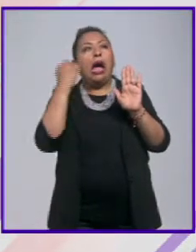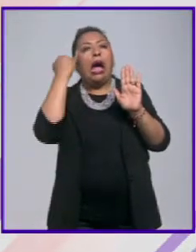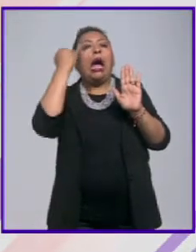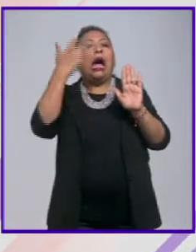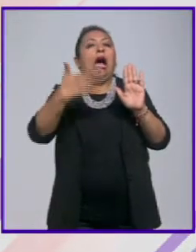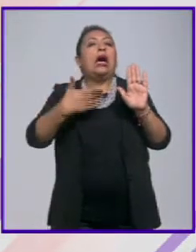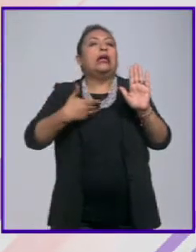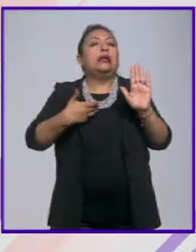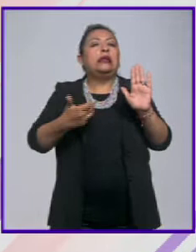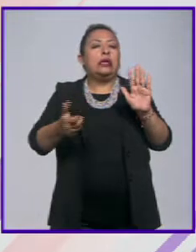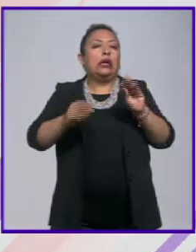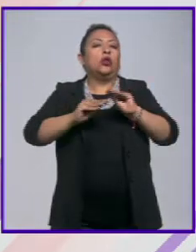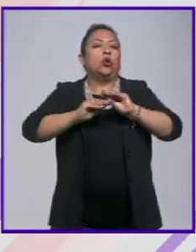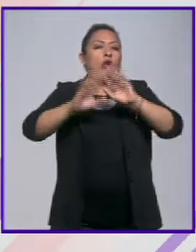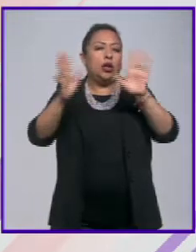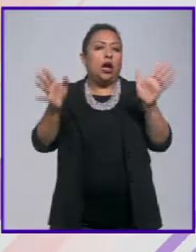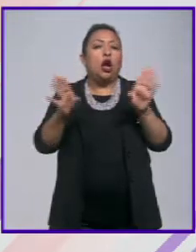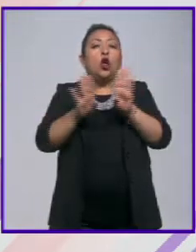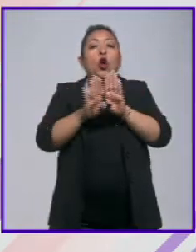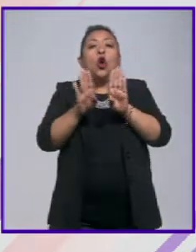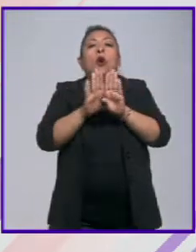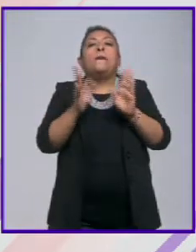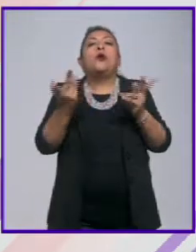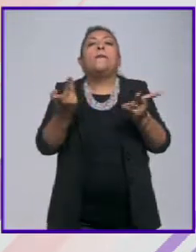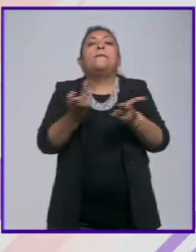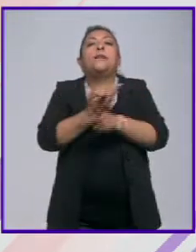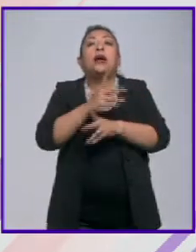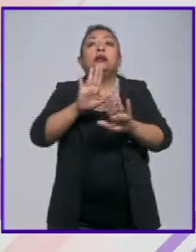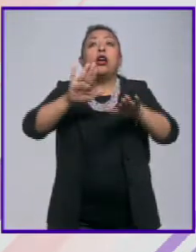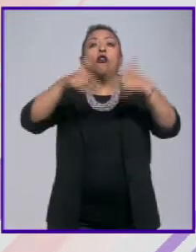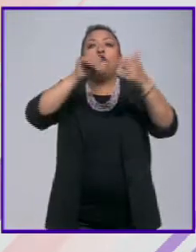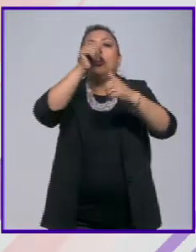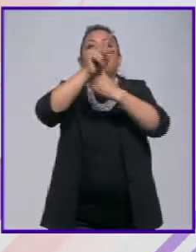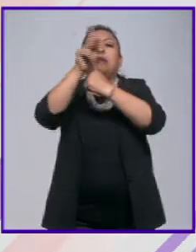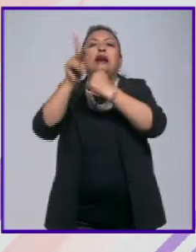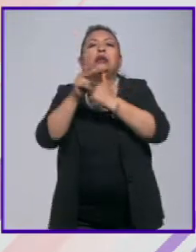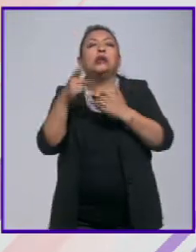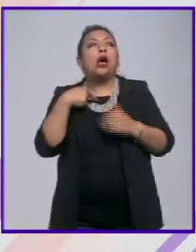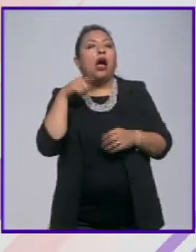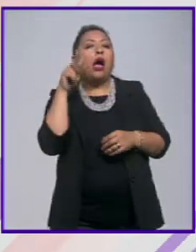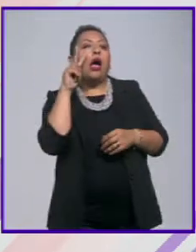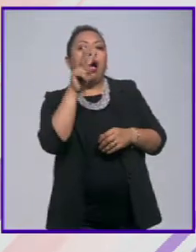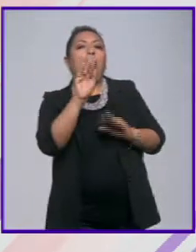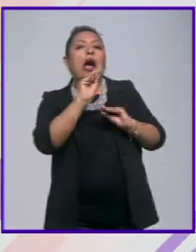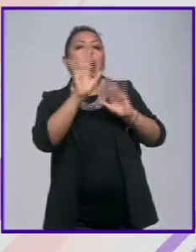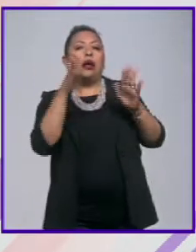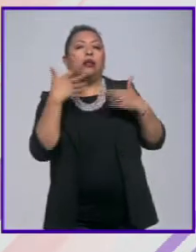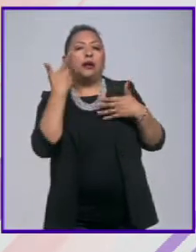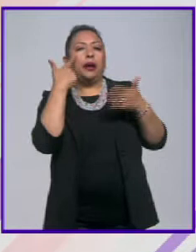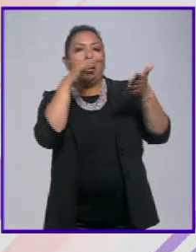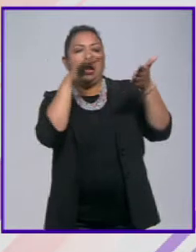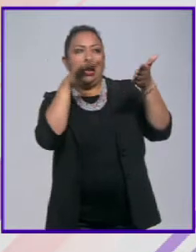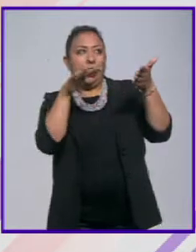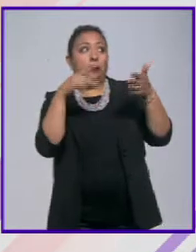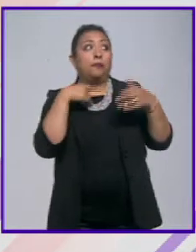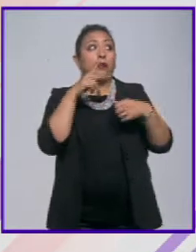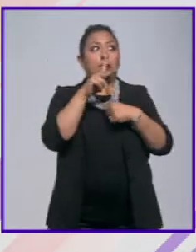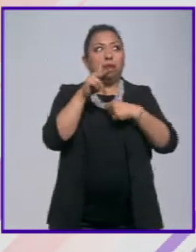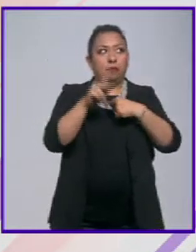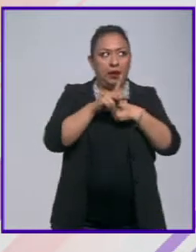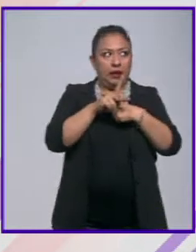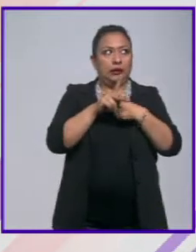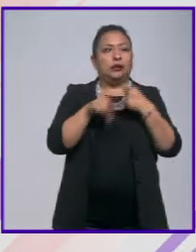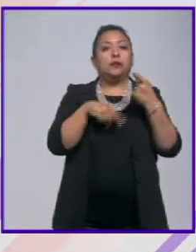un poquito más clara de qué es lo que ocurre en otros países a ver vamos a leerla el país